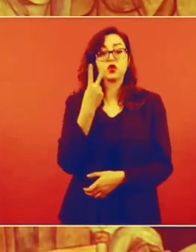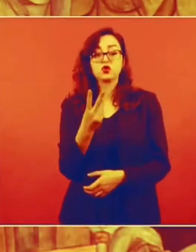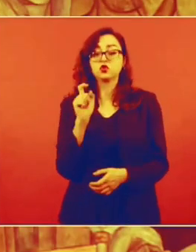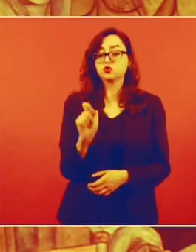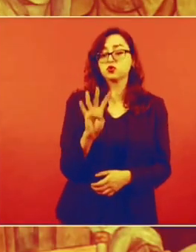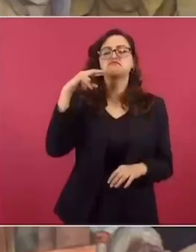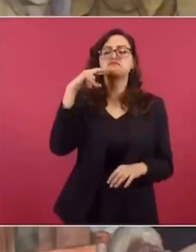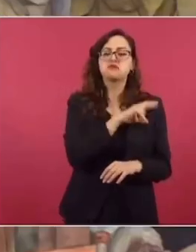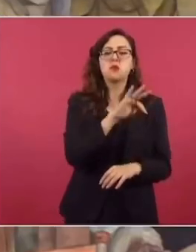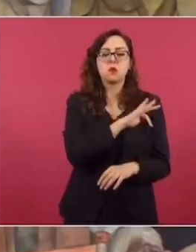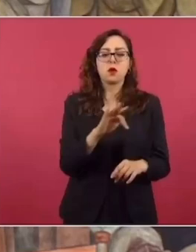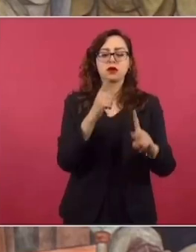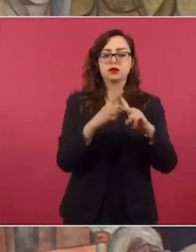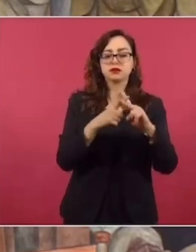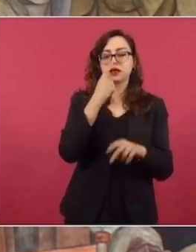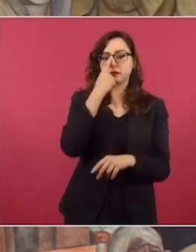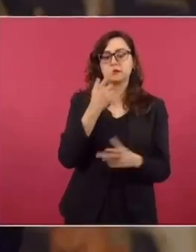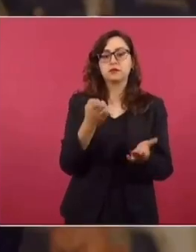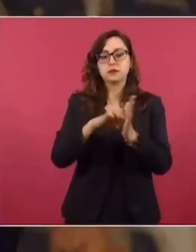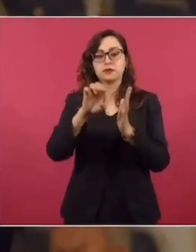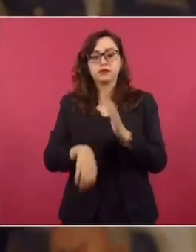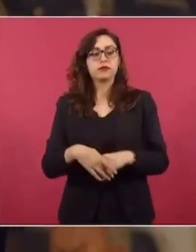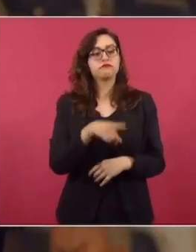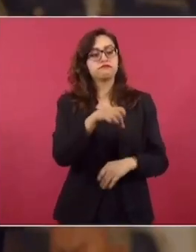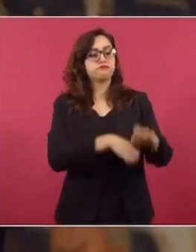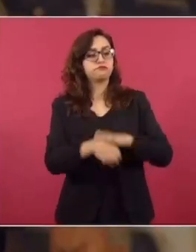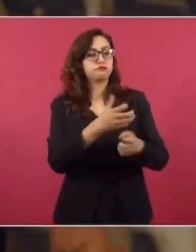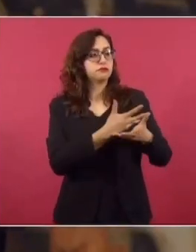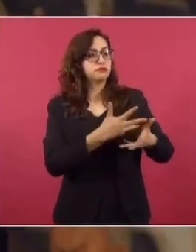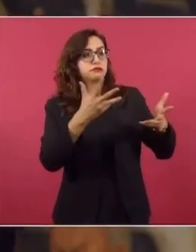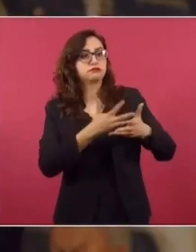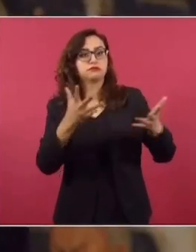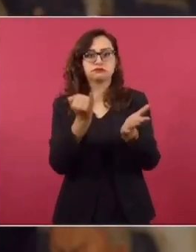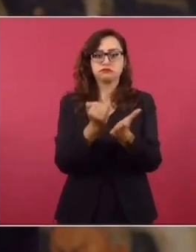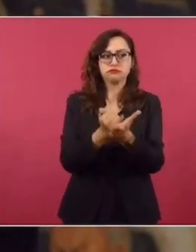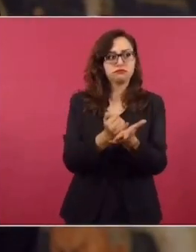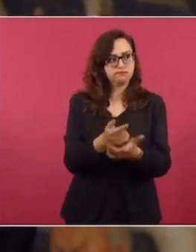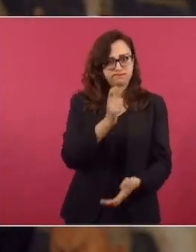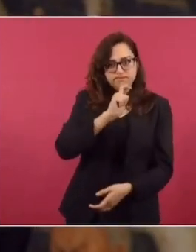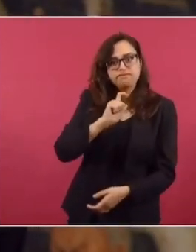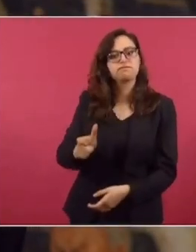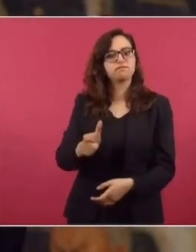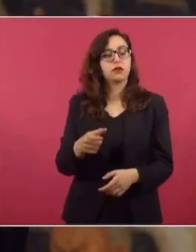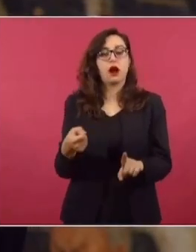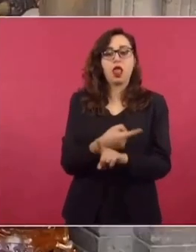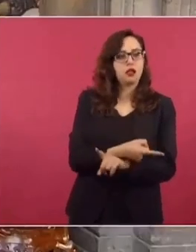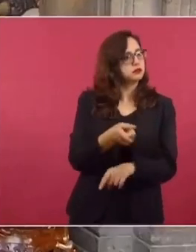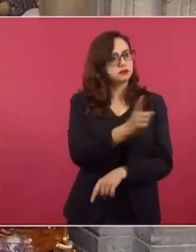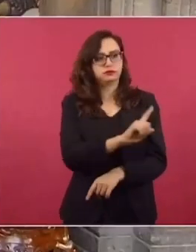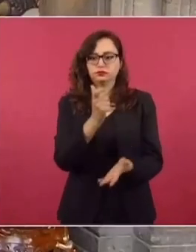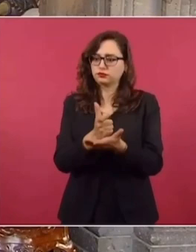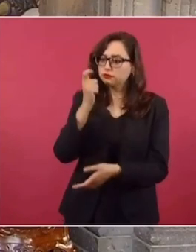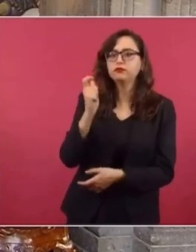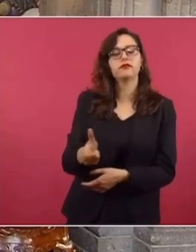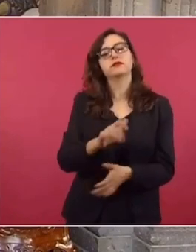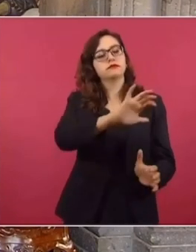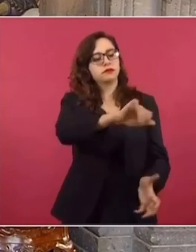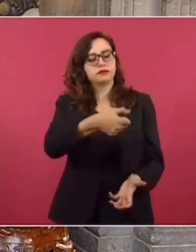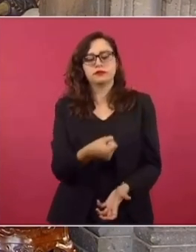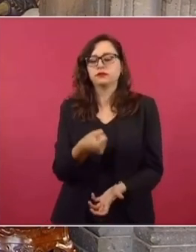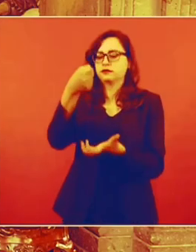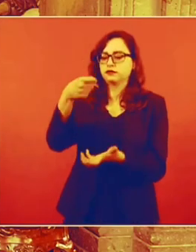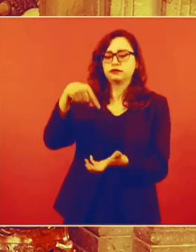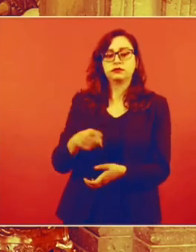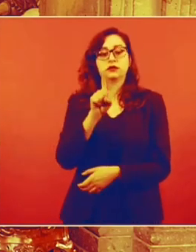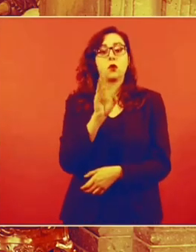billones de pesos extras la cancelación de la condonación de impuestos a grandes contribuyentes, así como el combate a la evasión fiscal, ha significado ingresos excedentes a la hacienda